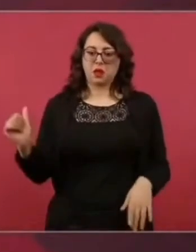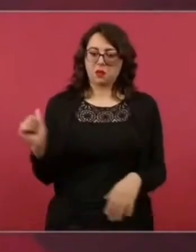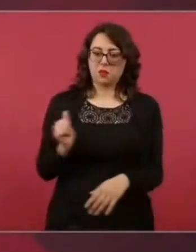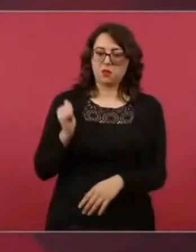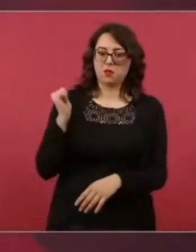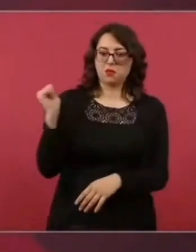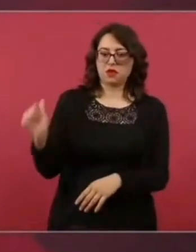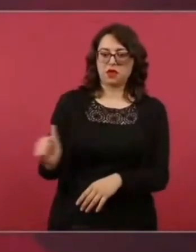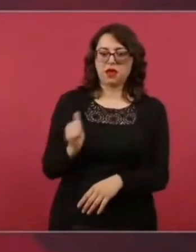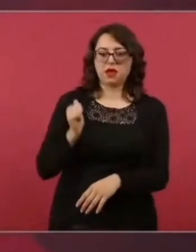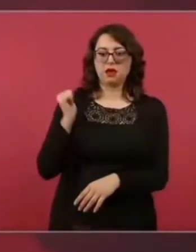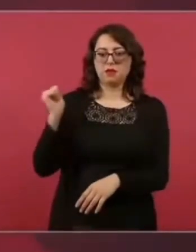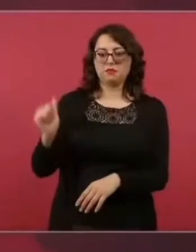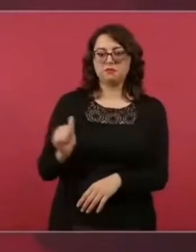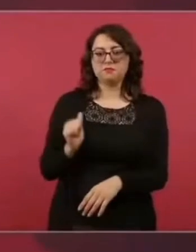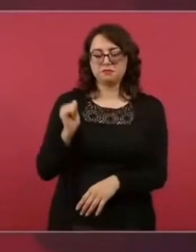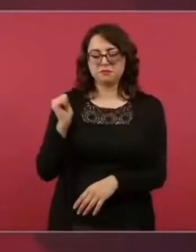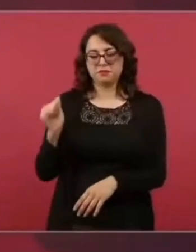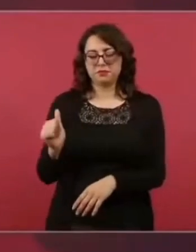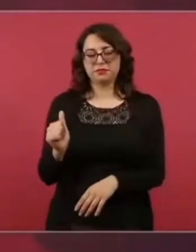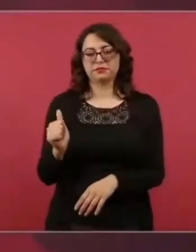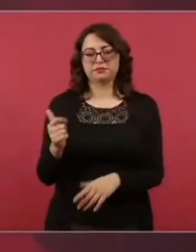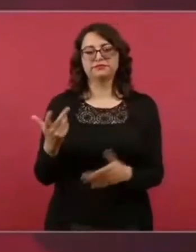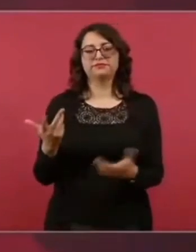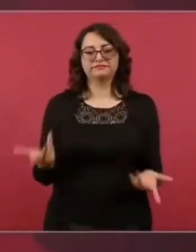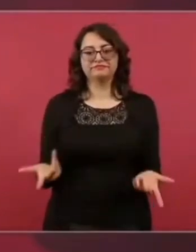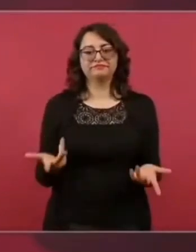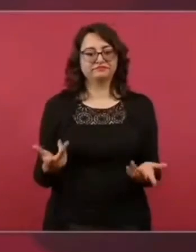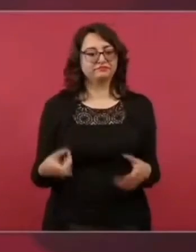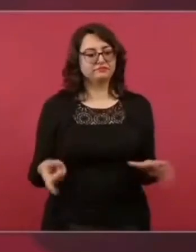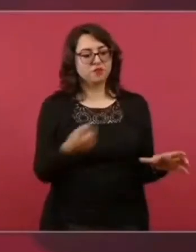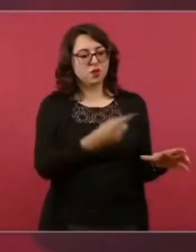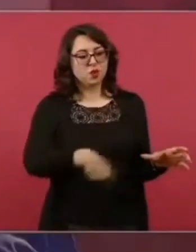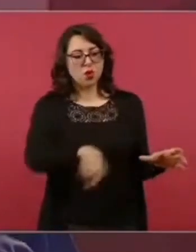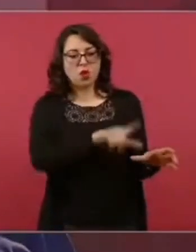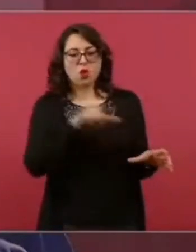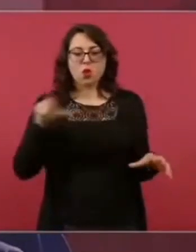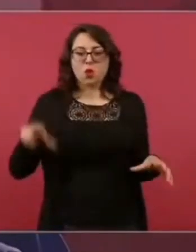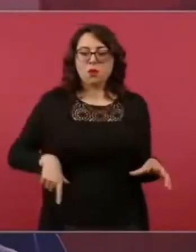que están al servicio de minorías rapaces